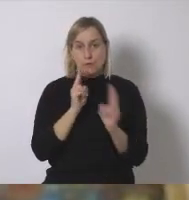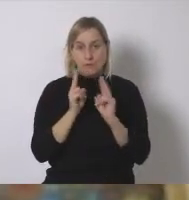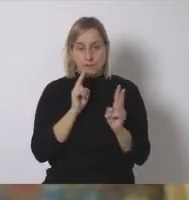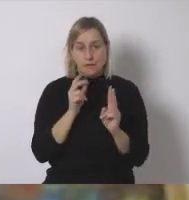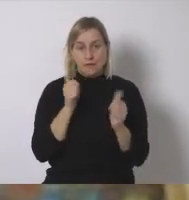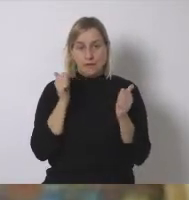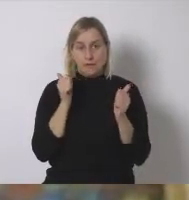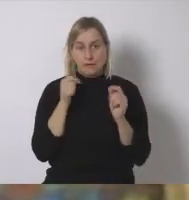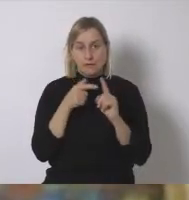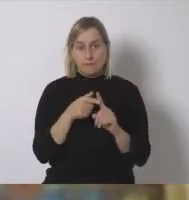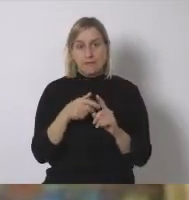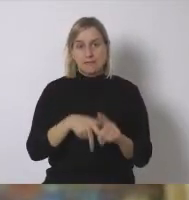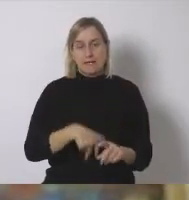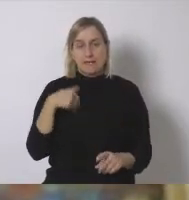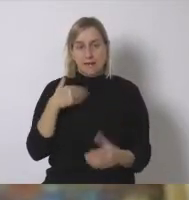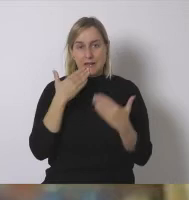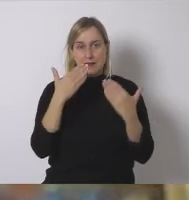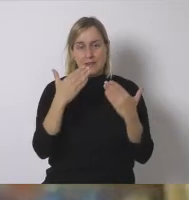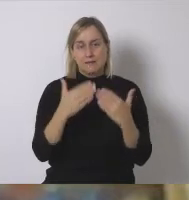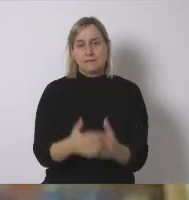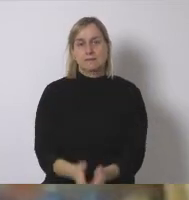más general gracias